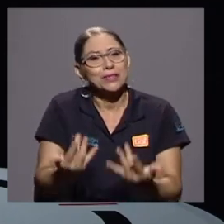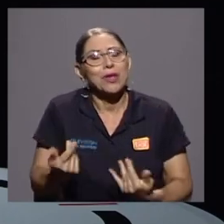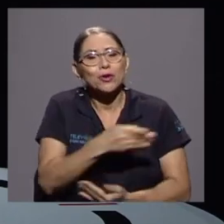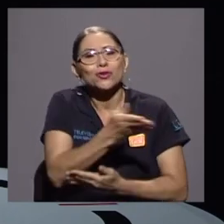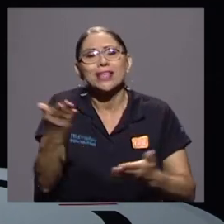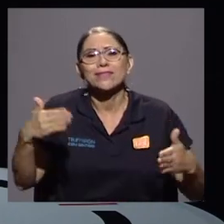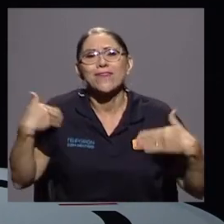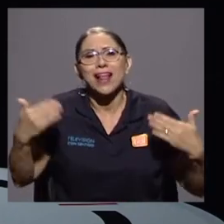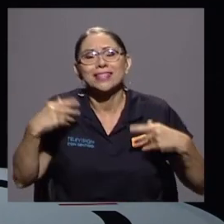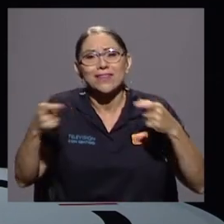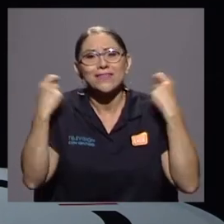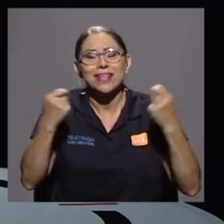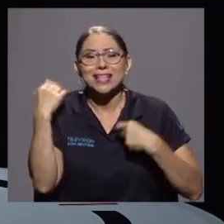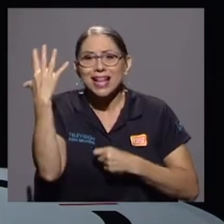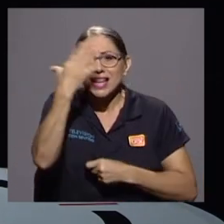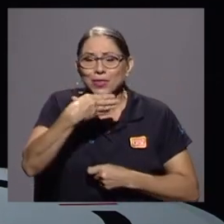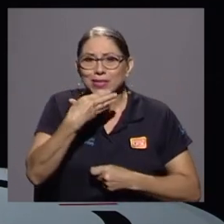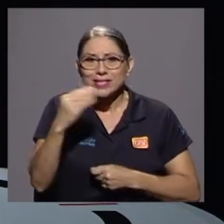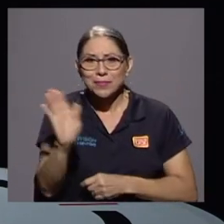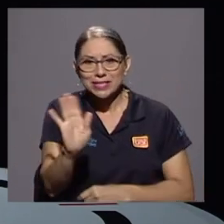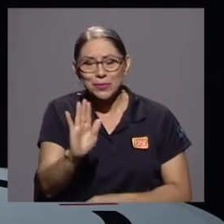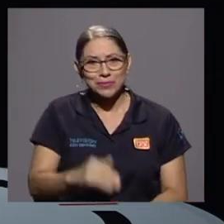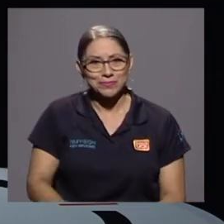y un lindo diciembre. Hasta luego.